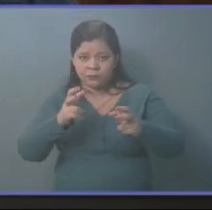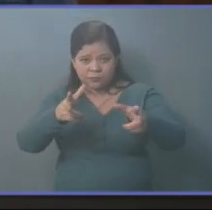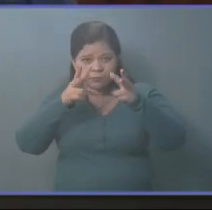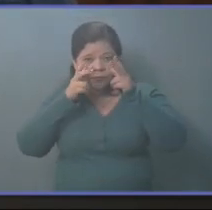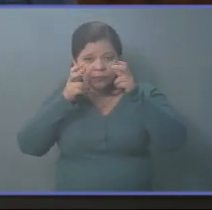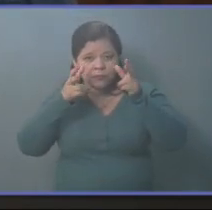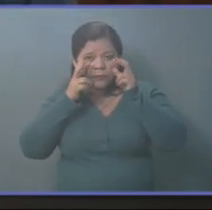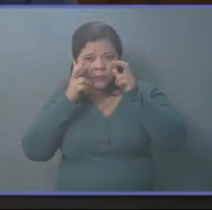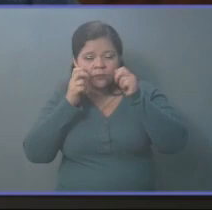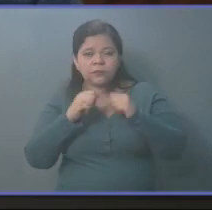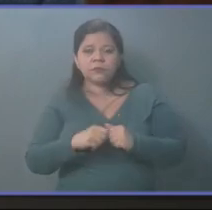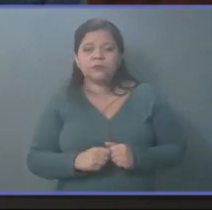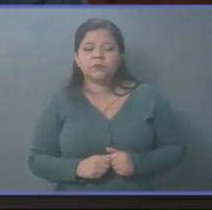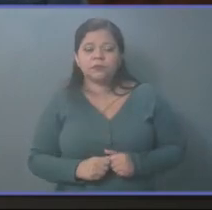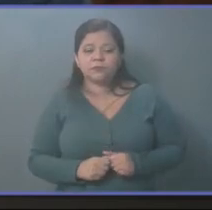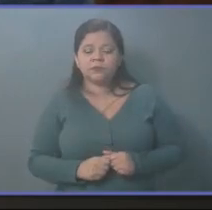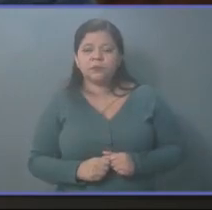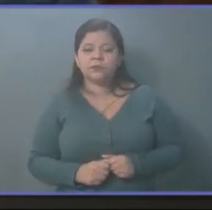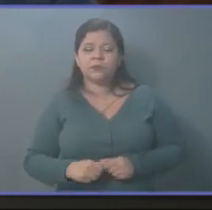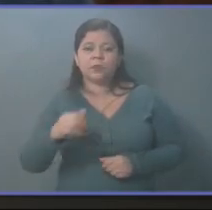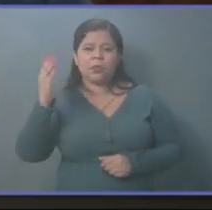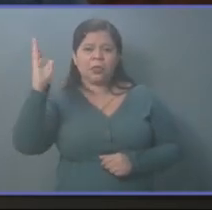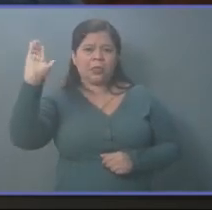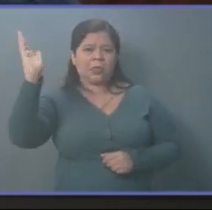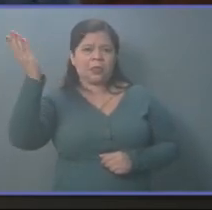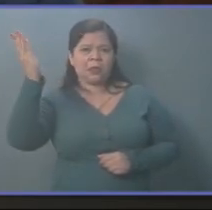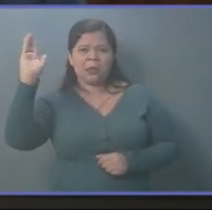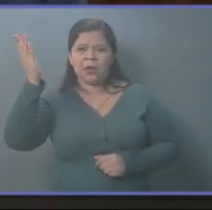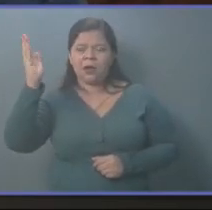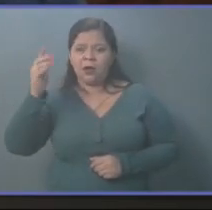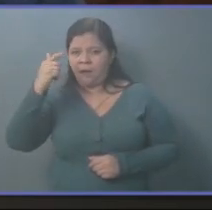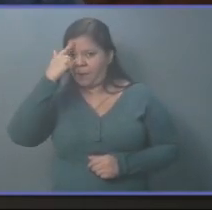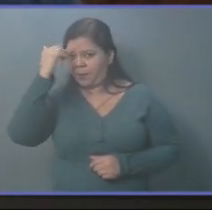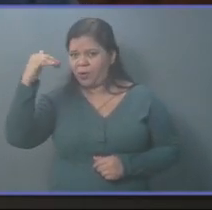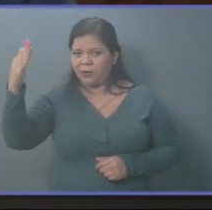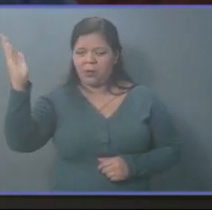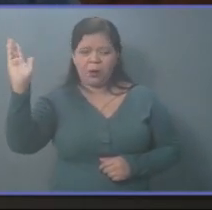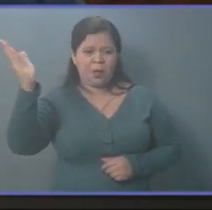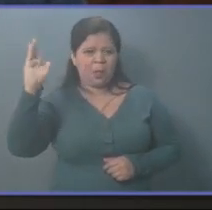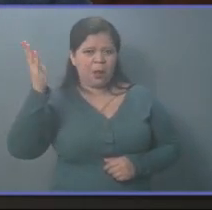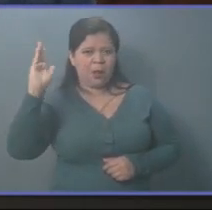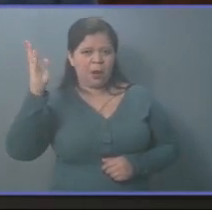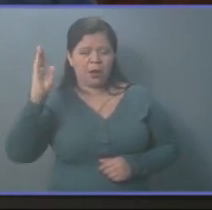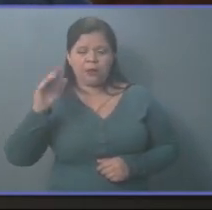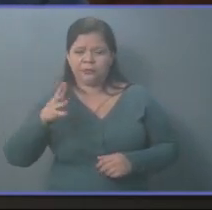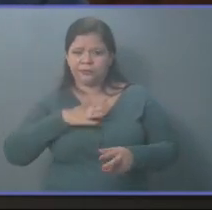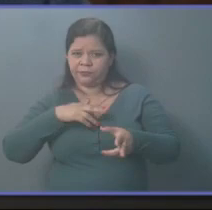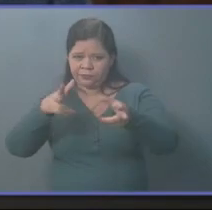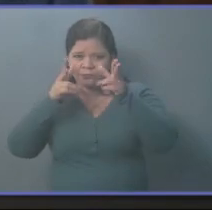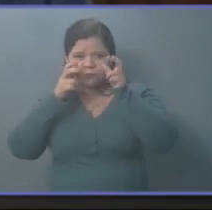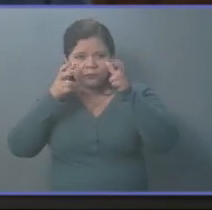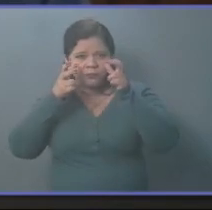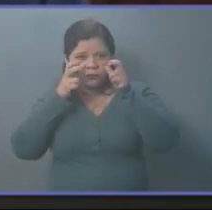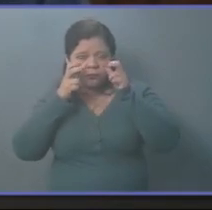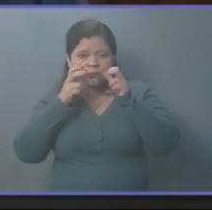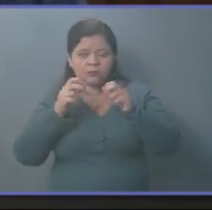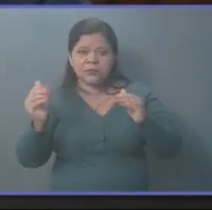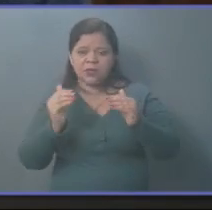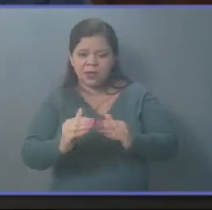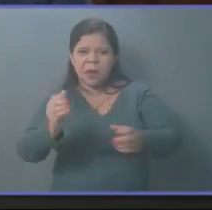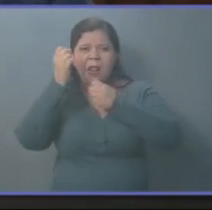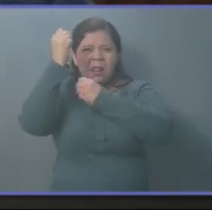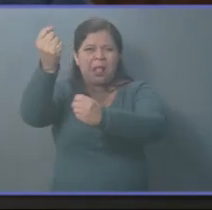discursos políticos, que iba a venir a escuchar un mítin